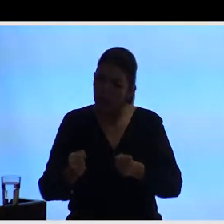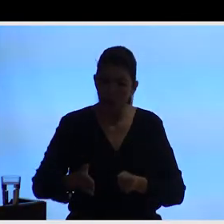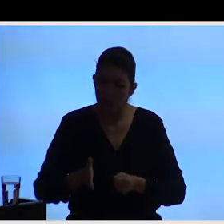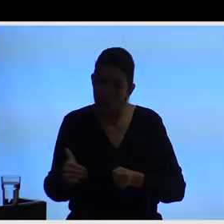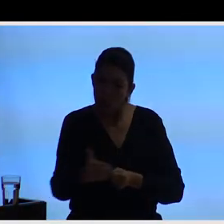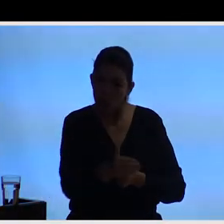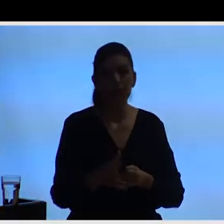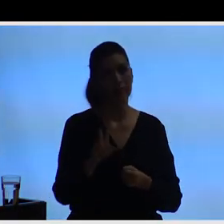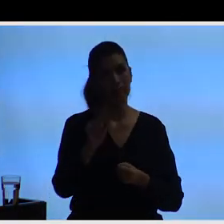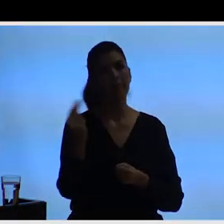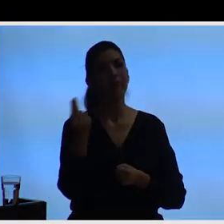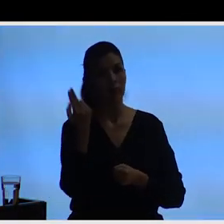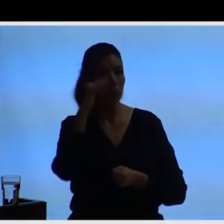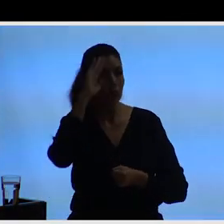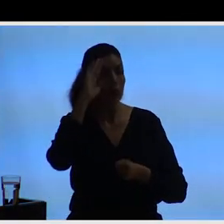¿Cómo medimos?